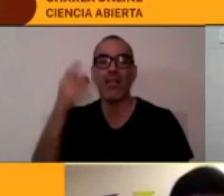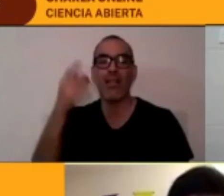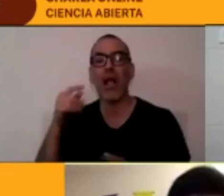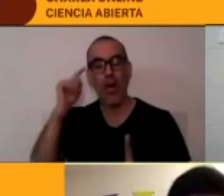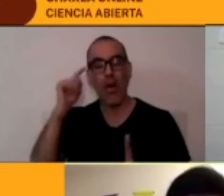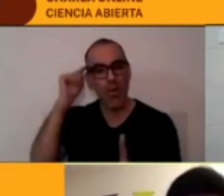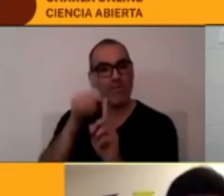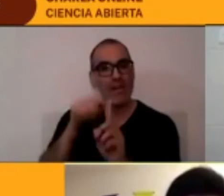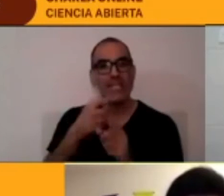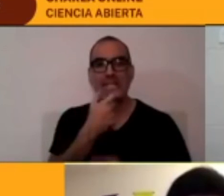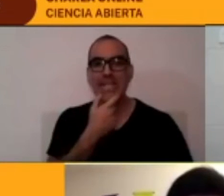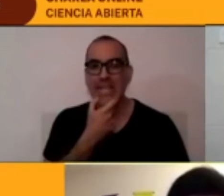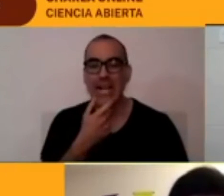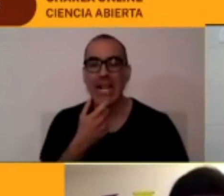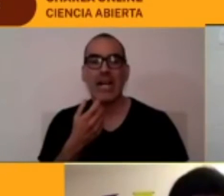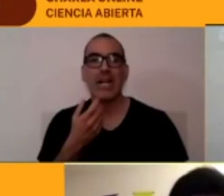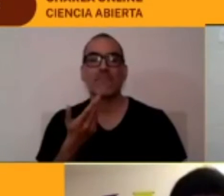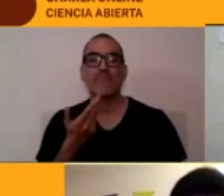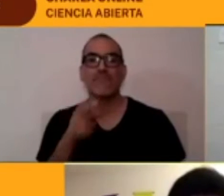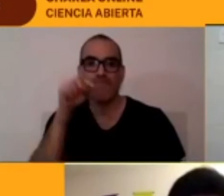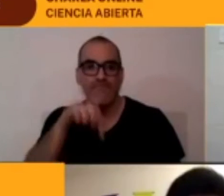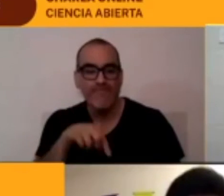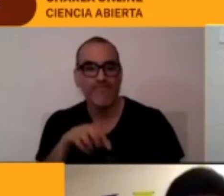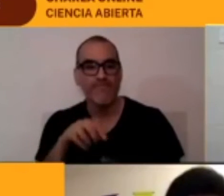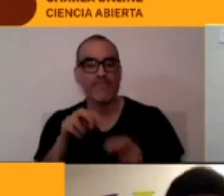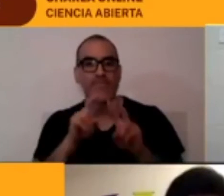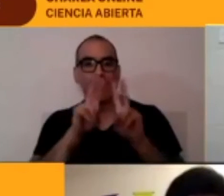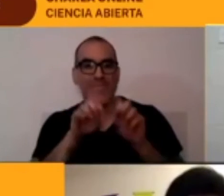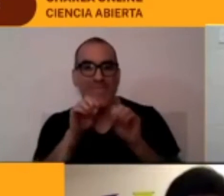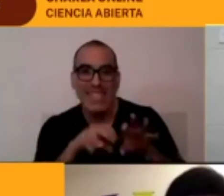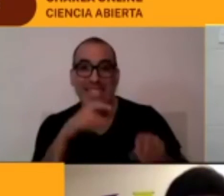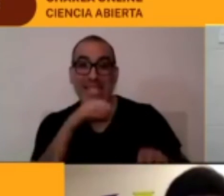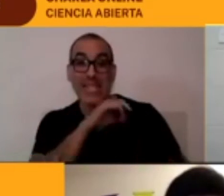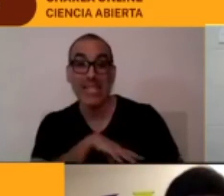pareció que era mucho más pertinente y más necesario